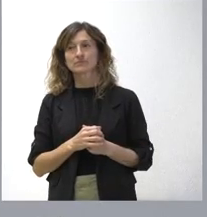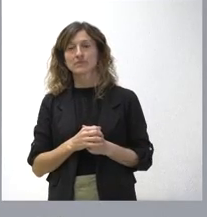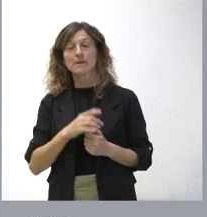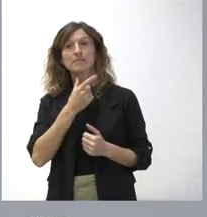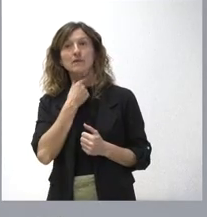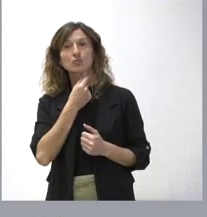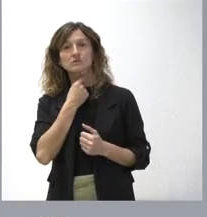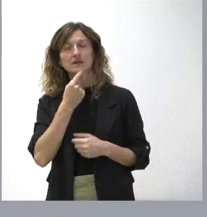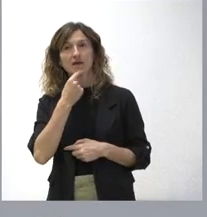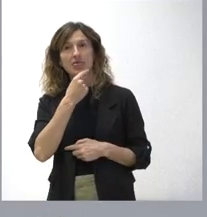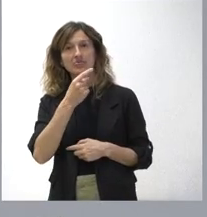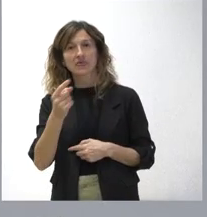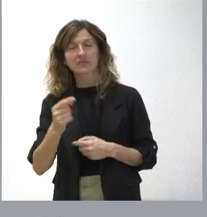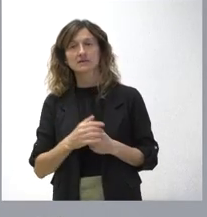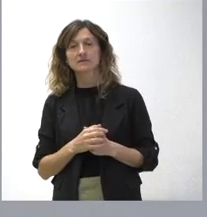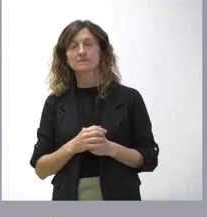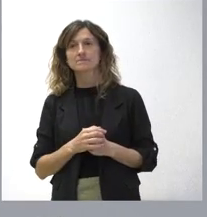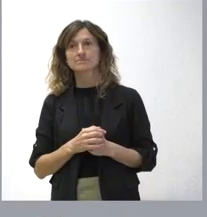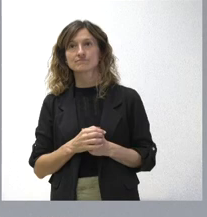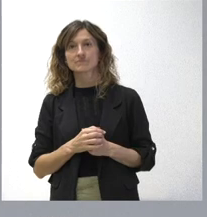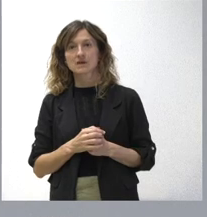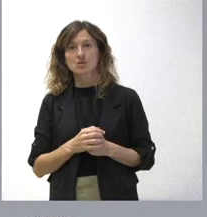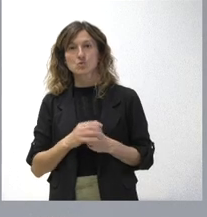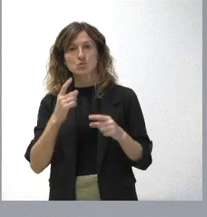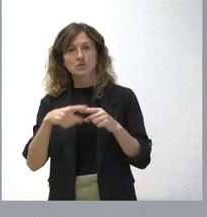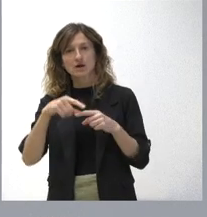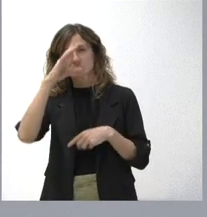hay una cuestión que quizás estamos perdiendo de vista.